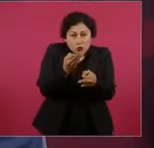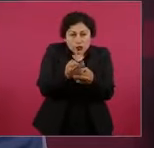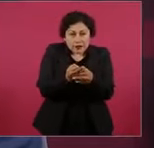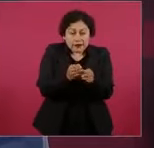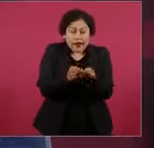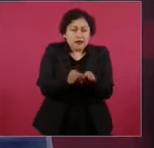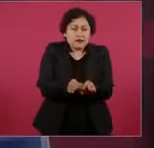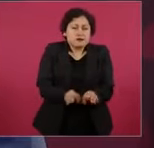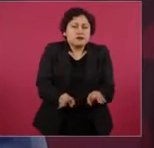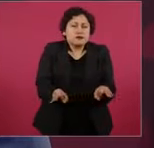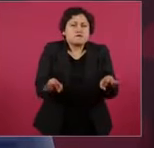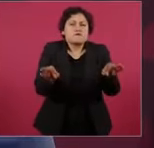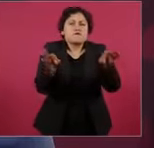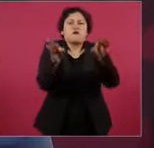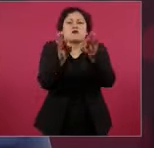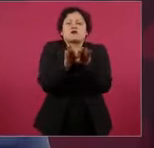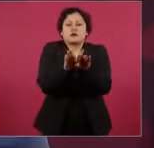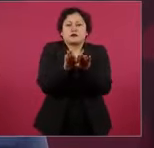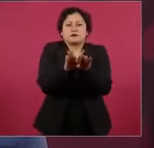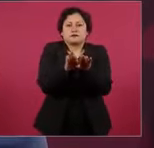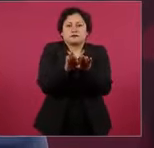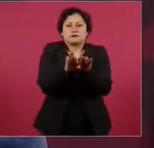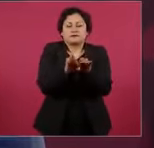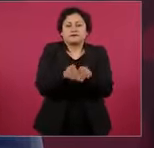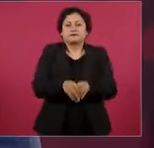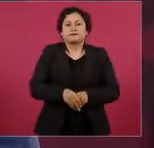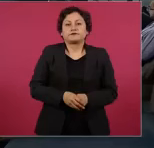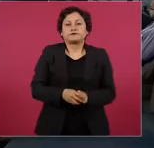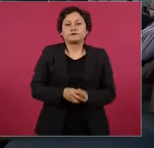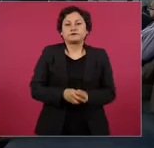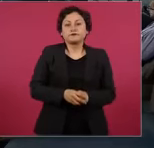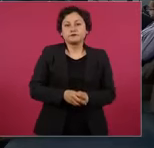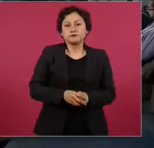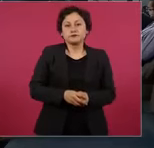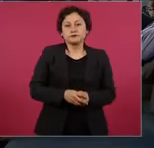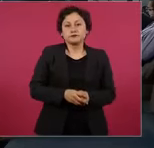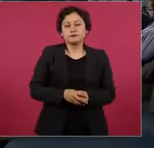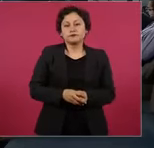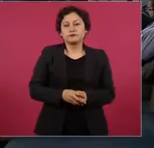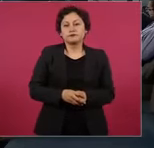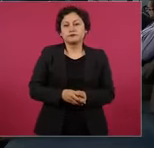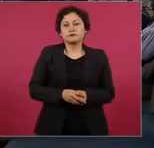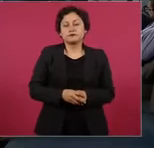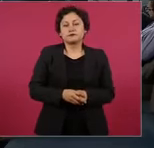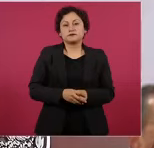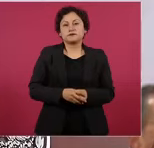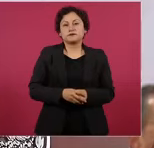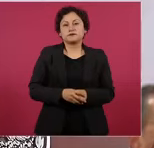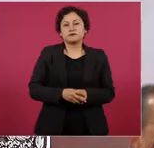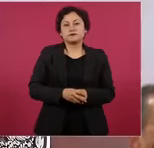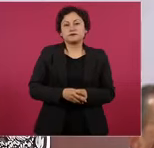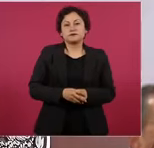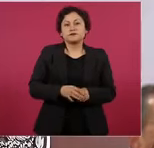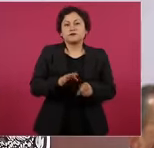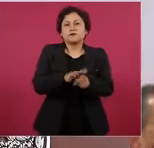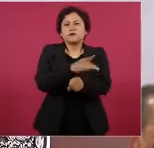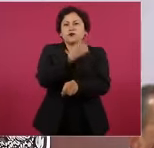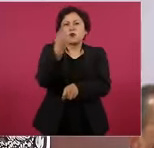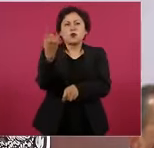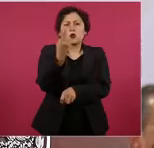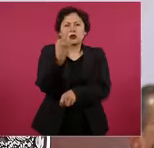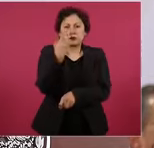porque durante todo el periodo neoliberal,